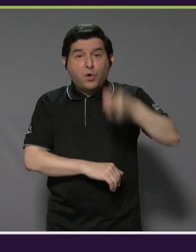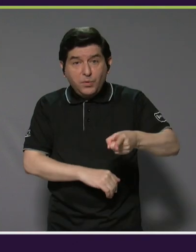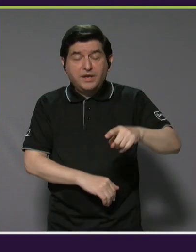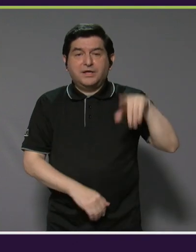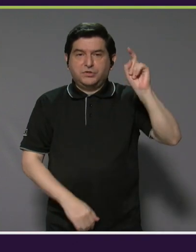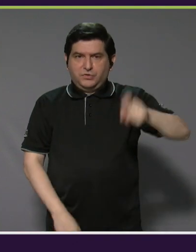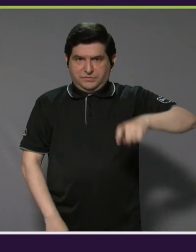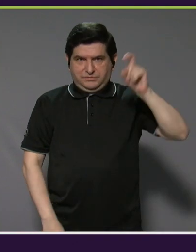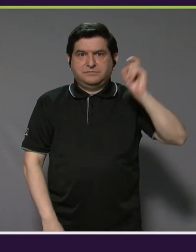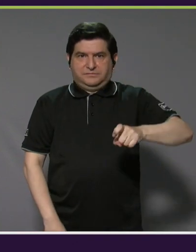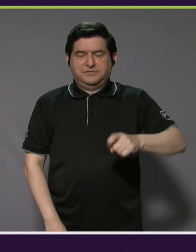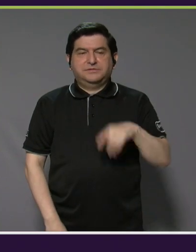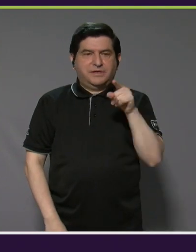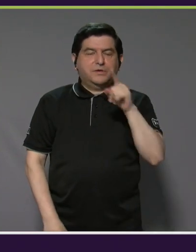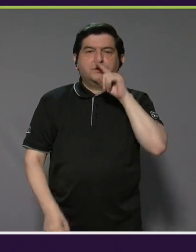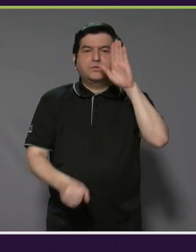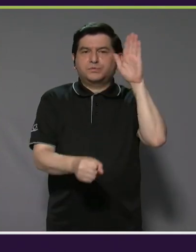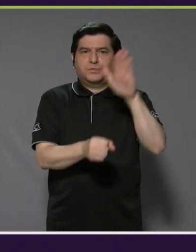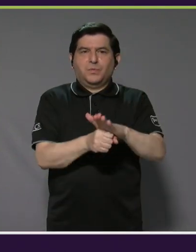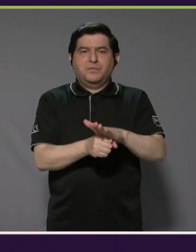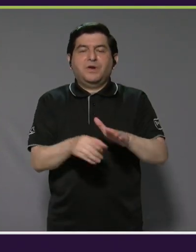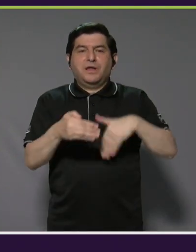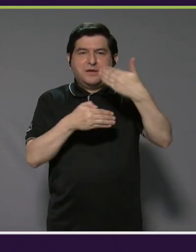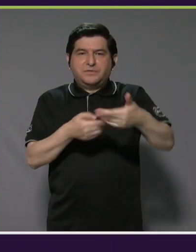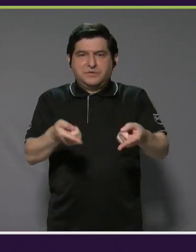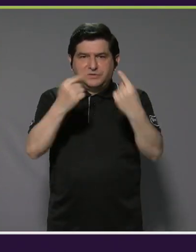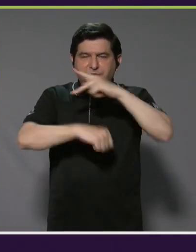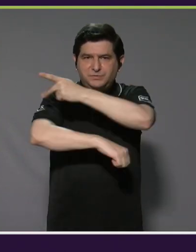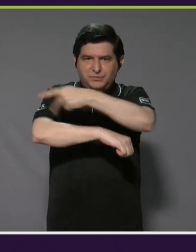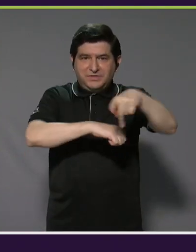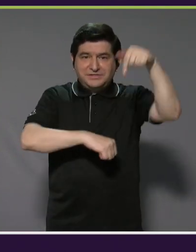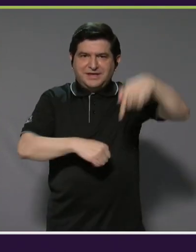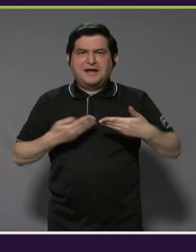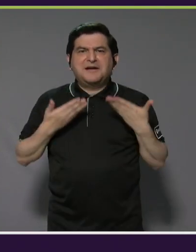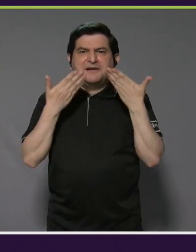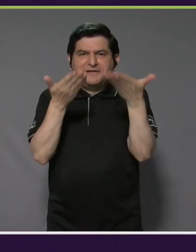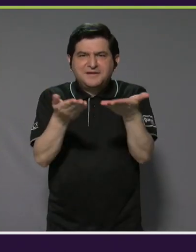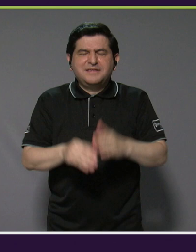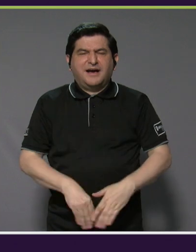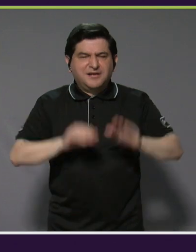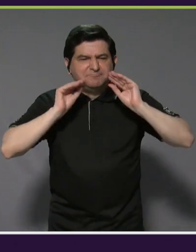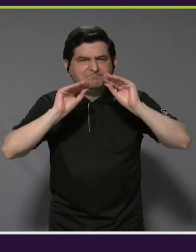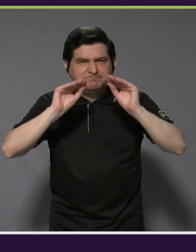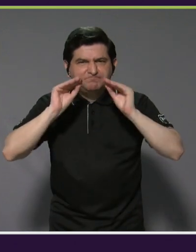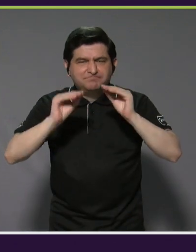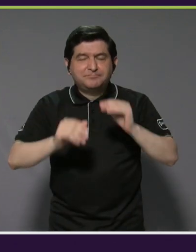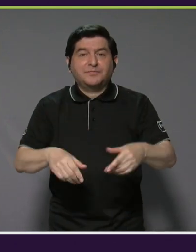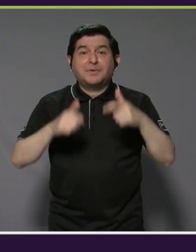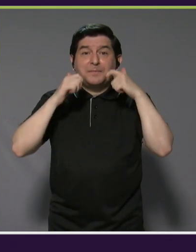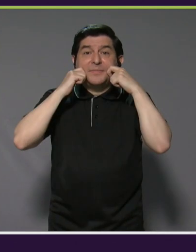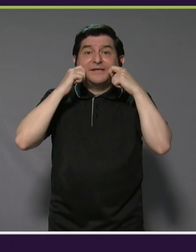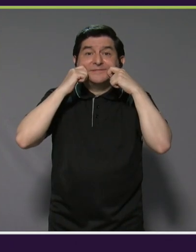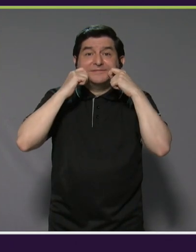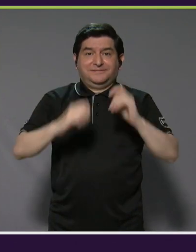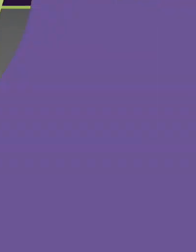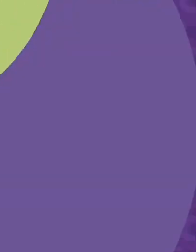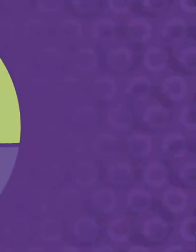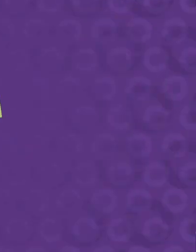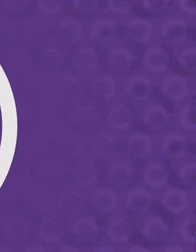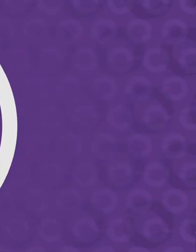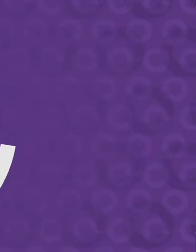tienen que cumplirla, después vienen a la playa y aquí se les da una instrucción ya presencial, que llamamos.